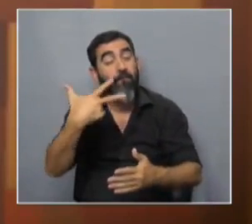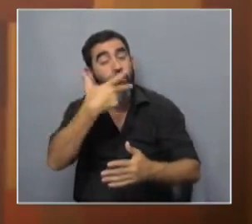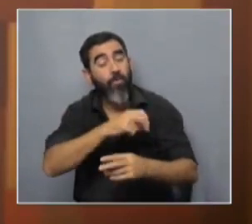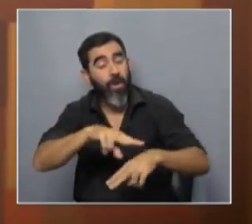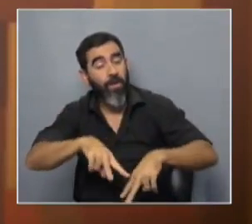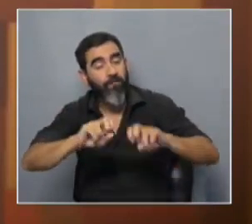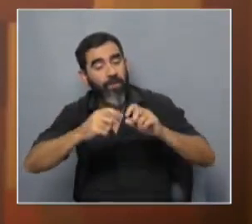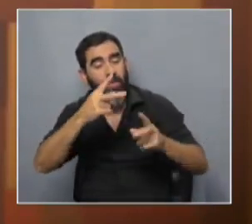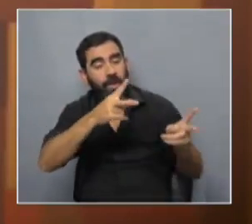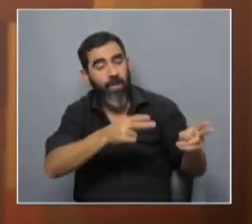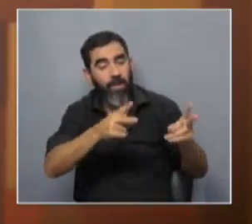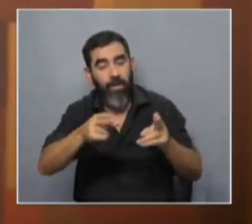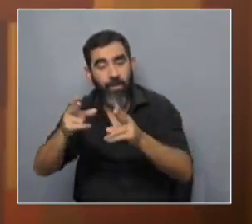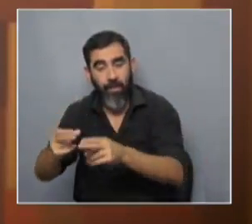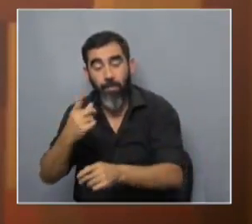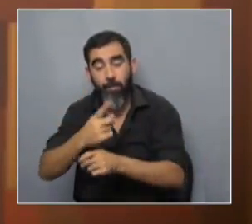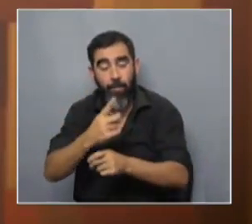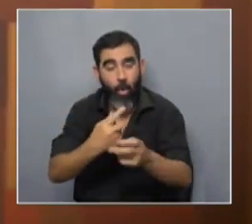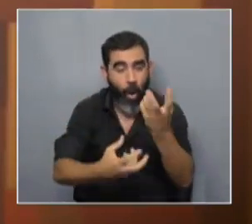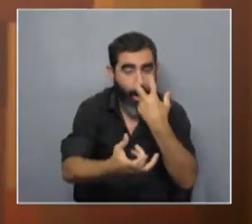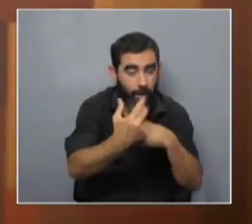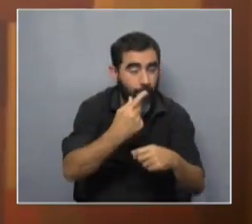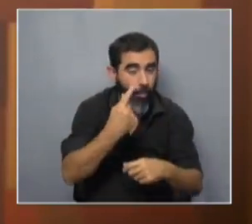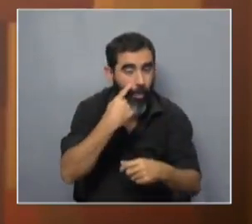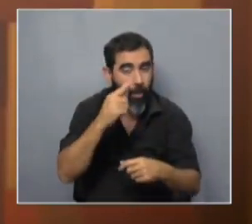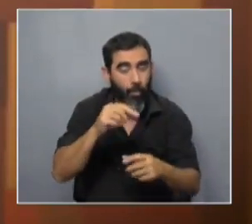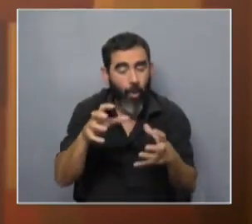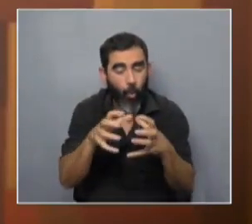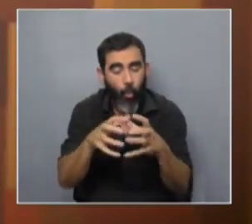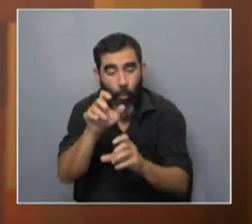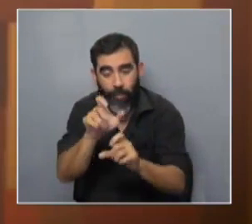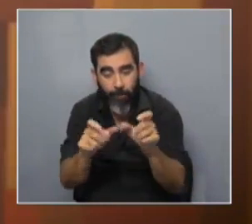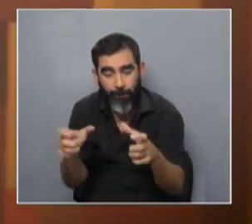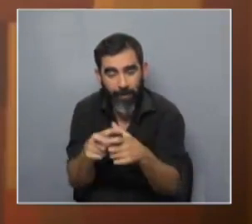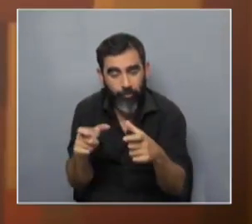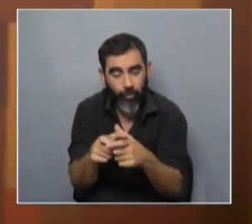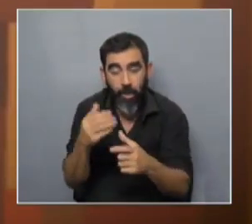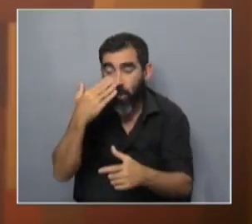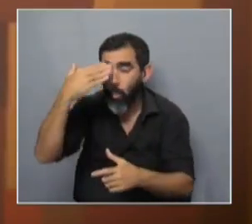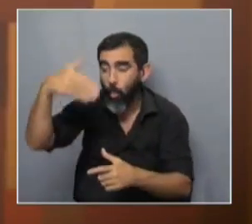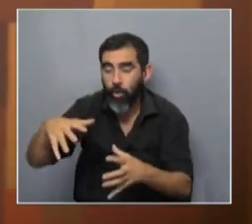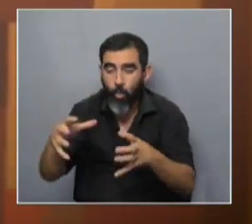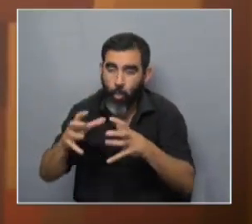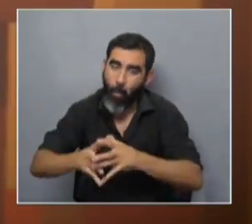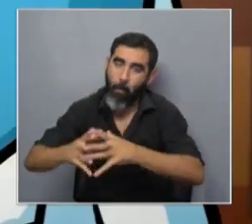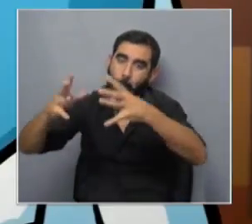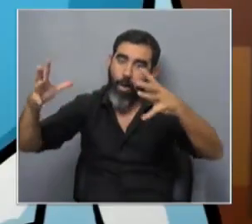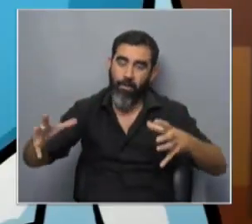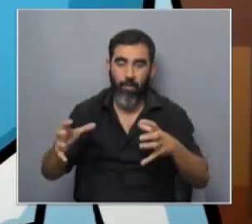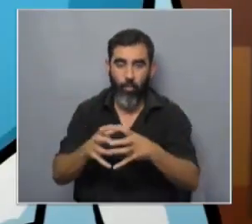estudian en varias etapas primero en animales luego en pequeños grupos de personas y finalmente en grupos más grandes